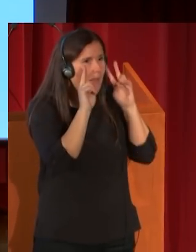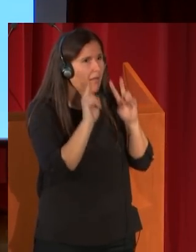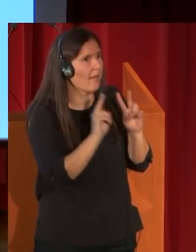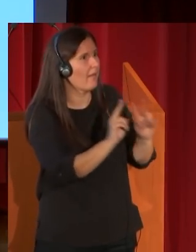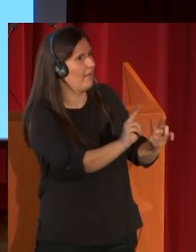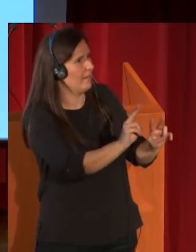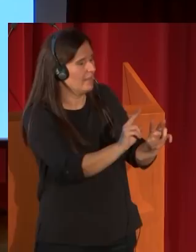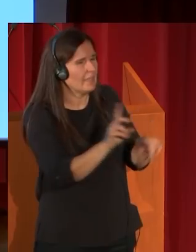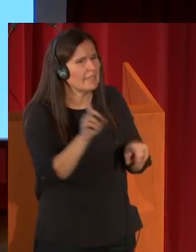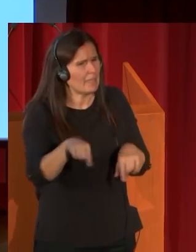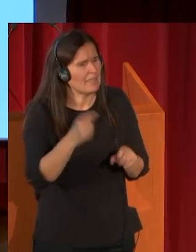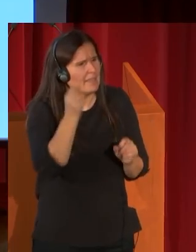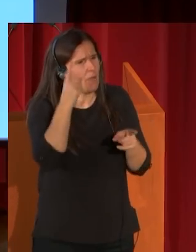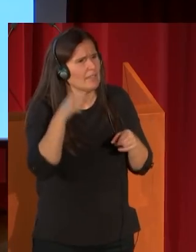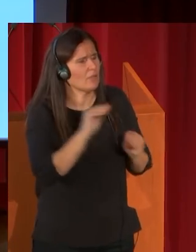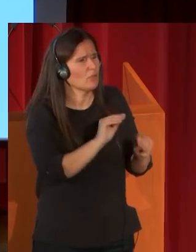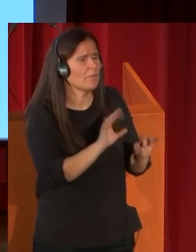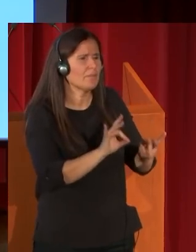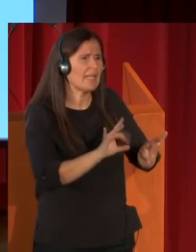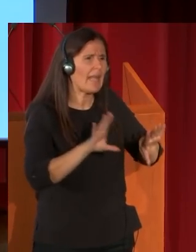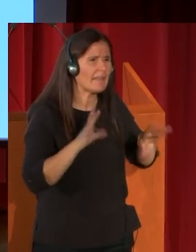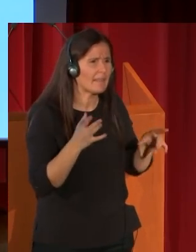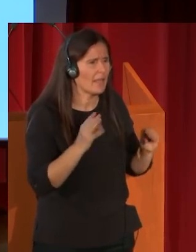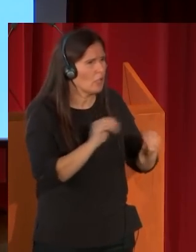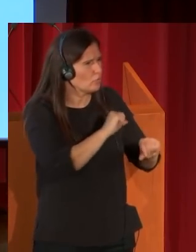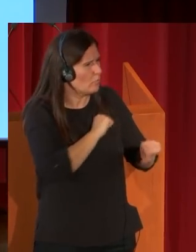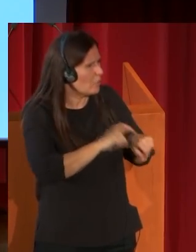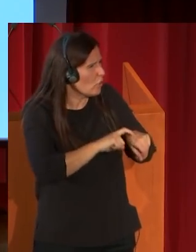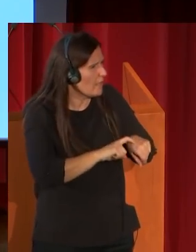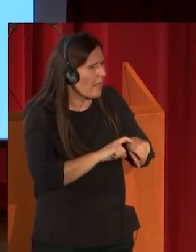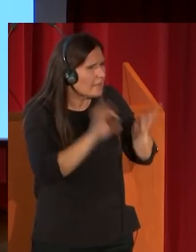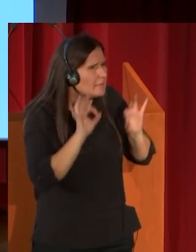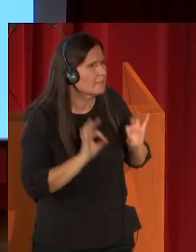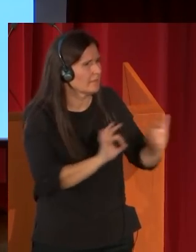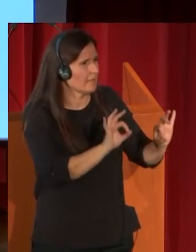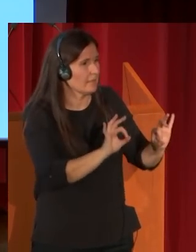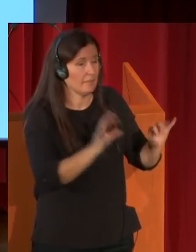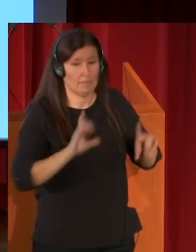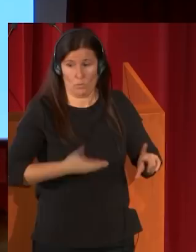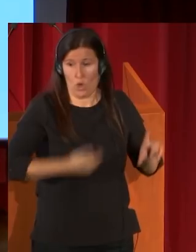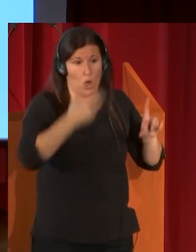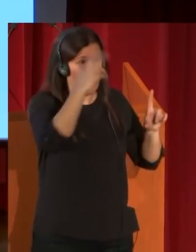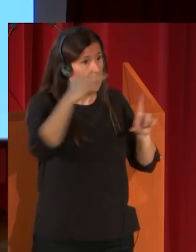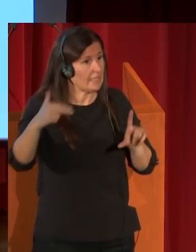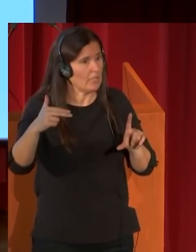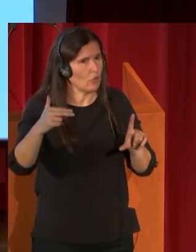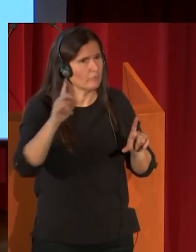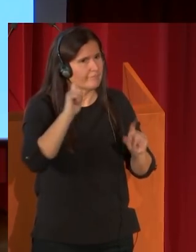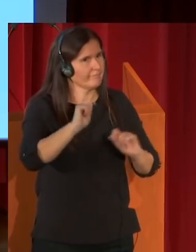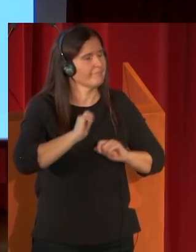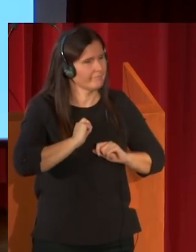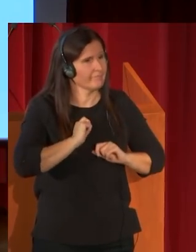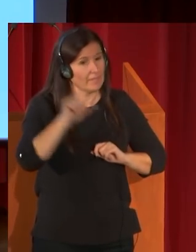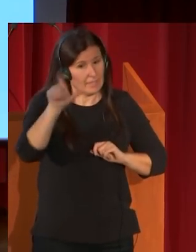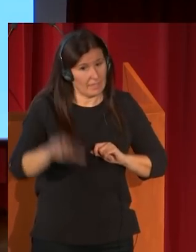delicadeza como artista y de su personalidad singular. Estos retratos nos dan idea de cómo Federico